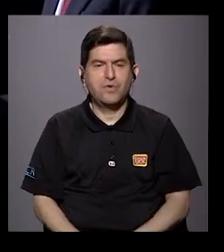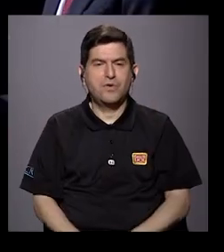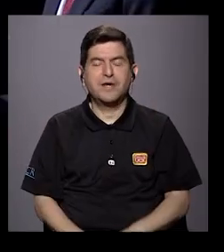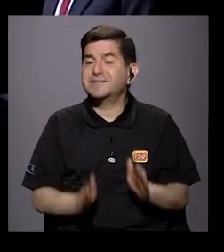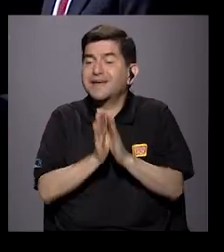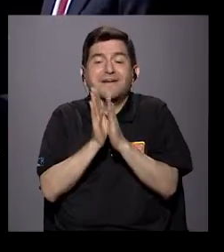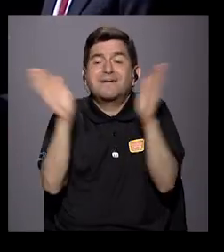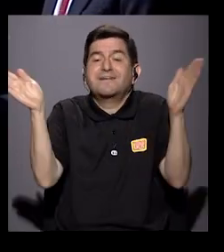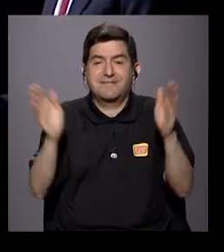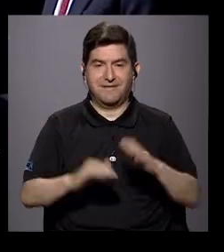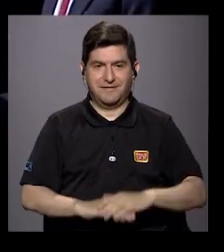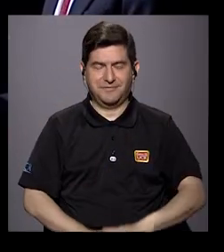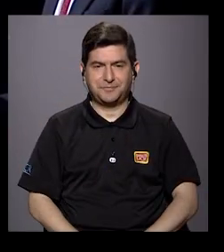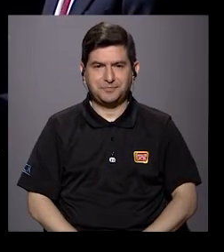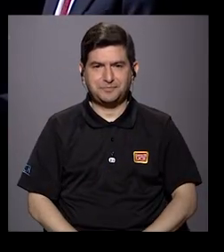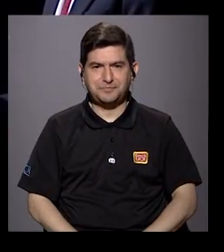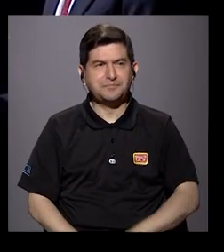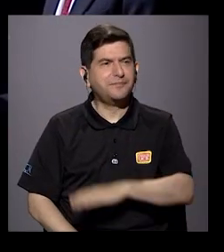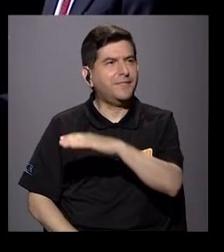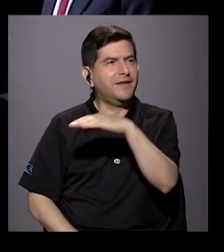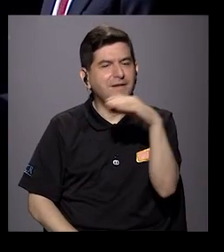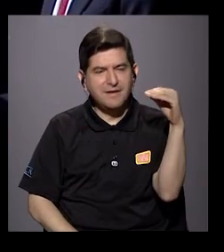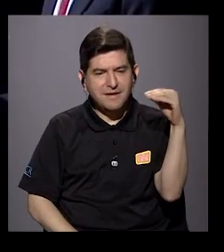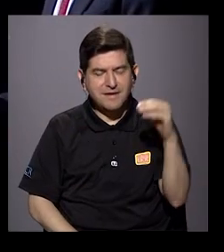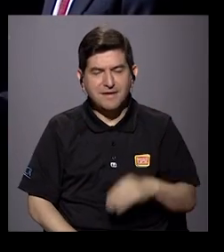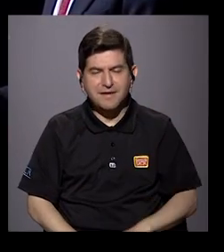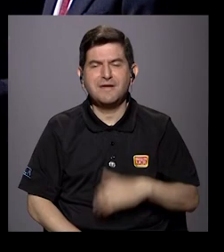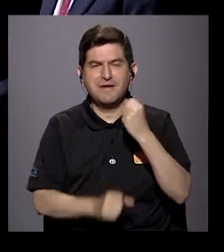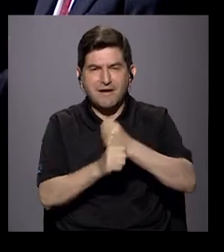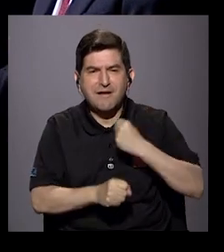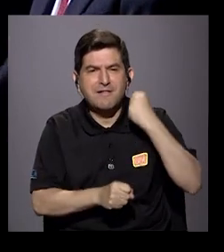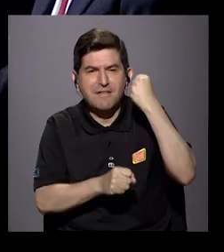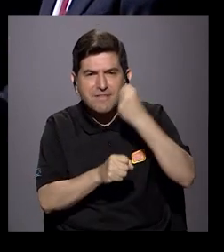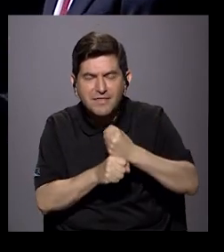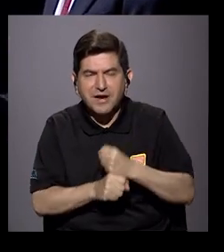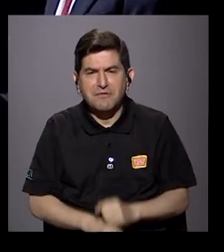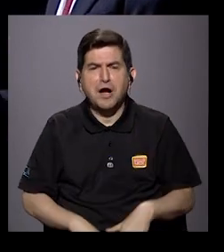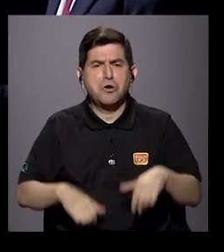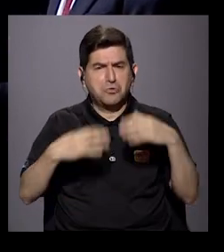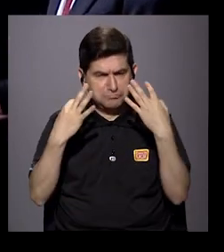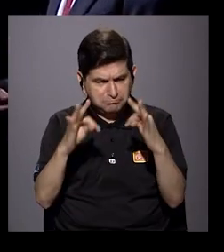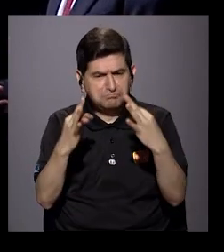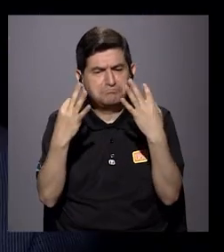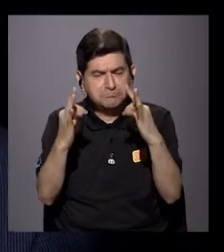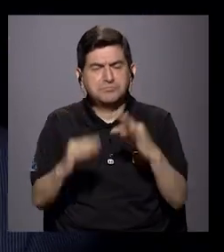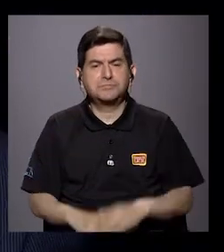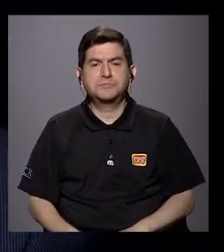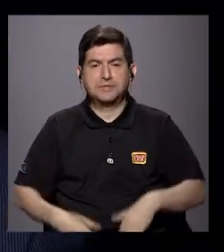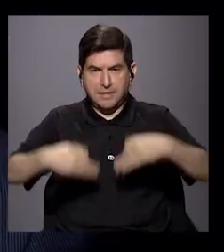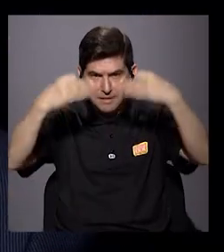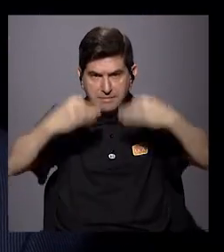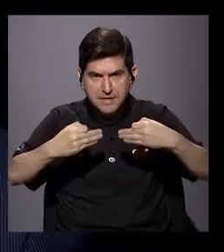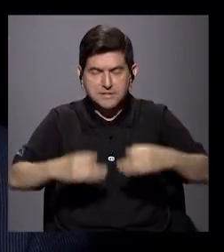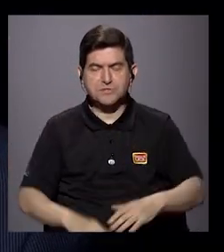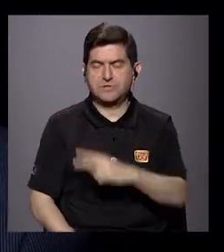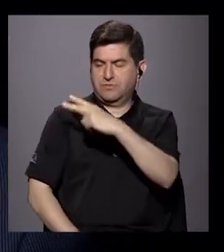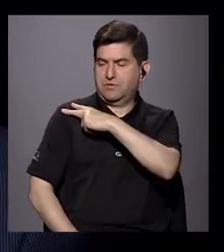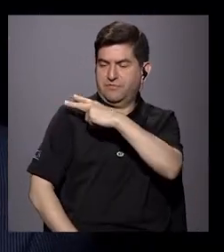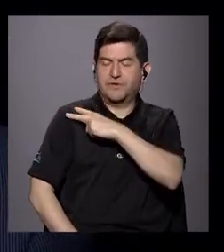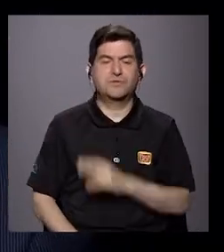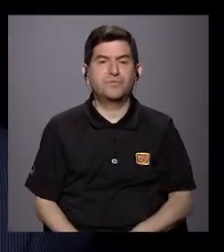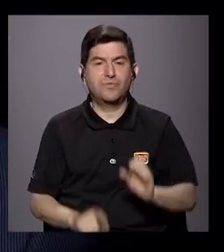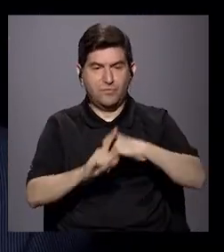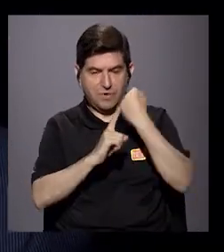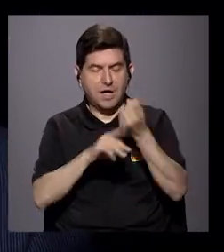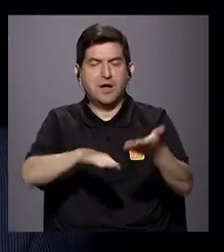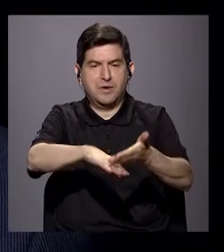población en general. los, digamos, los esfuerzos se están dando y hay una decisión a nivel jerárquico de que las